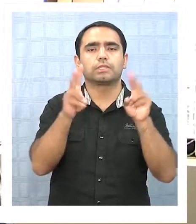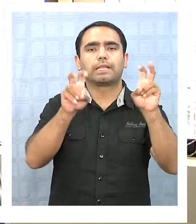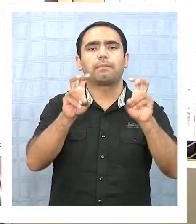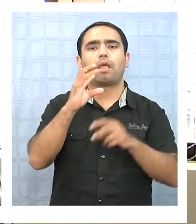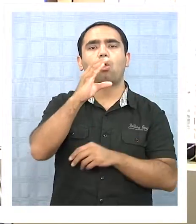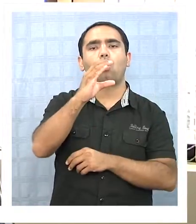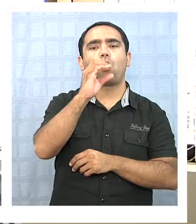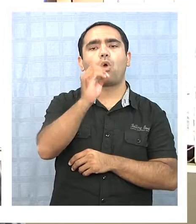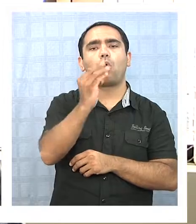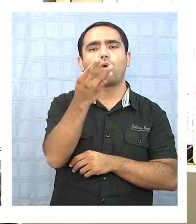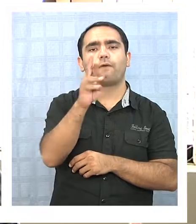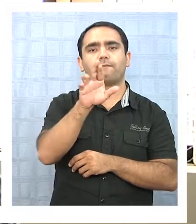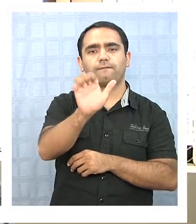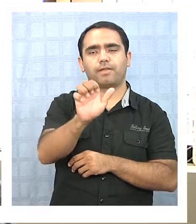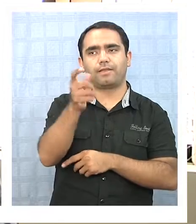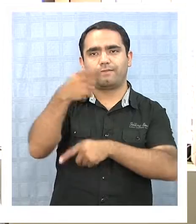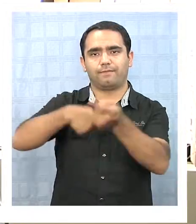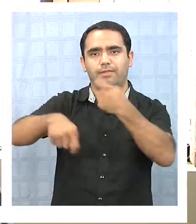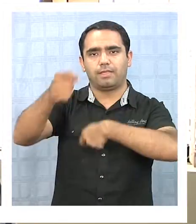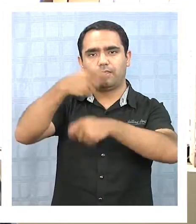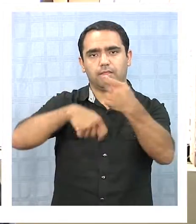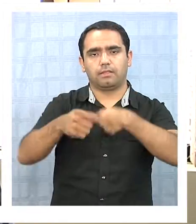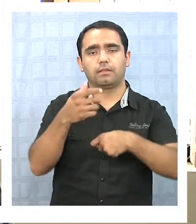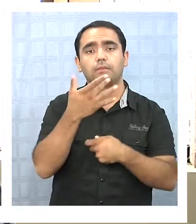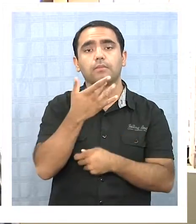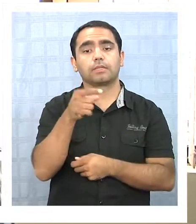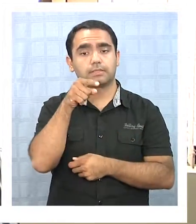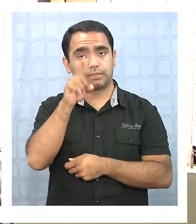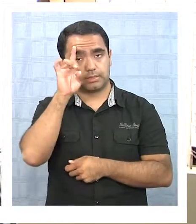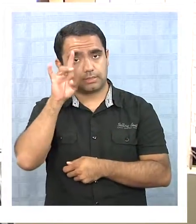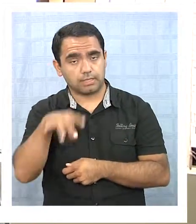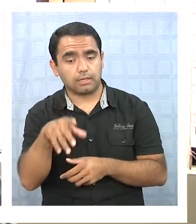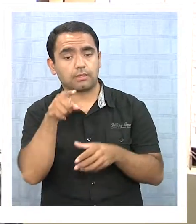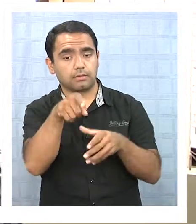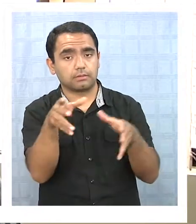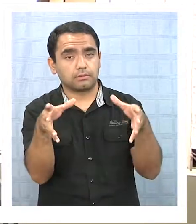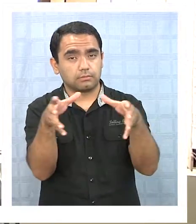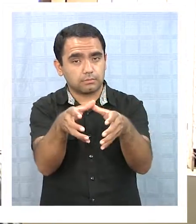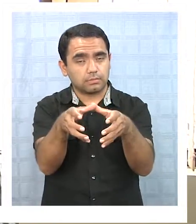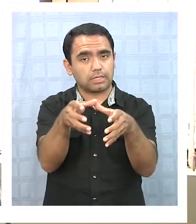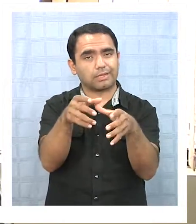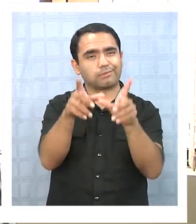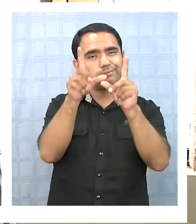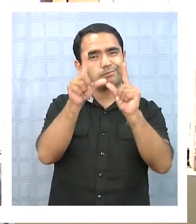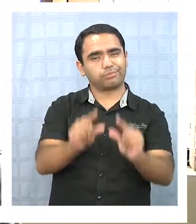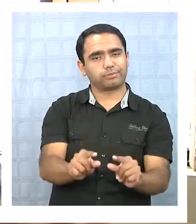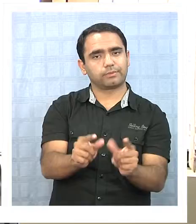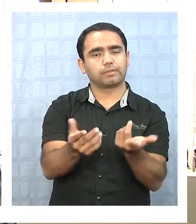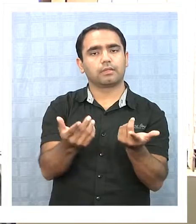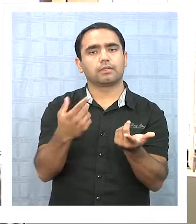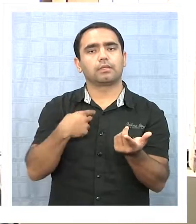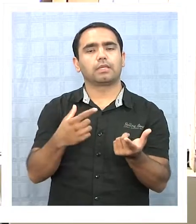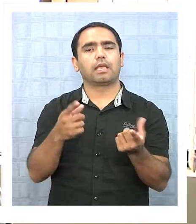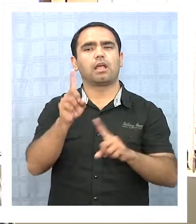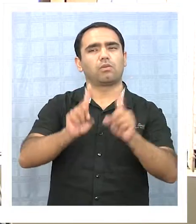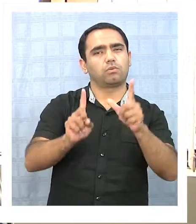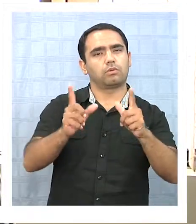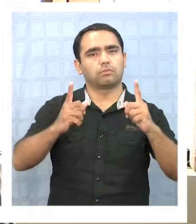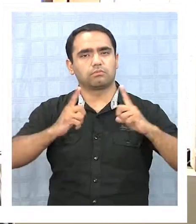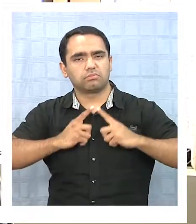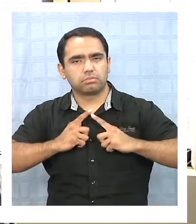del cobre, en un porcentaje importante. Y sabemos que ese sector está un poco deprimido en lo inmediato, y ha generado